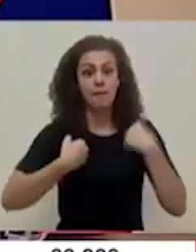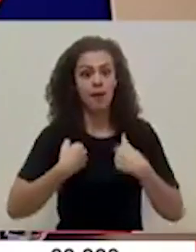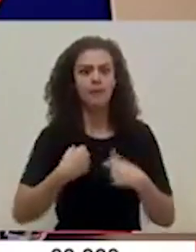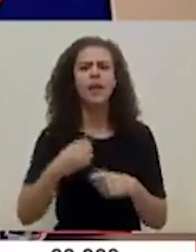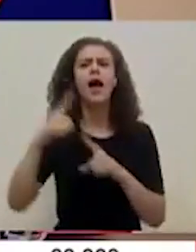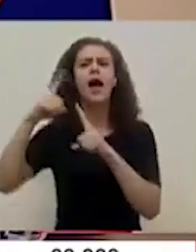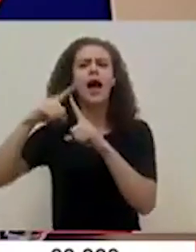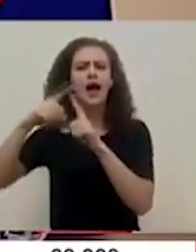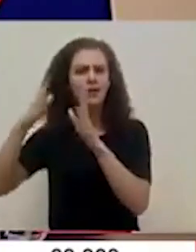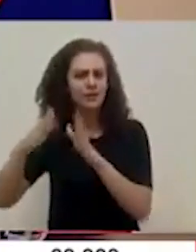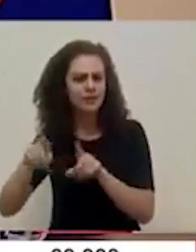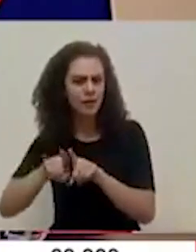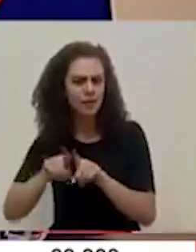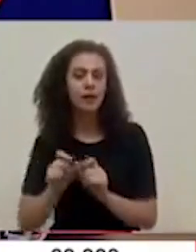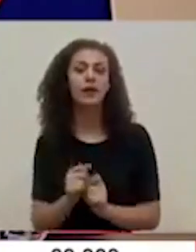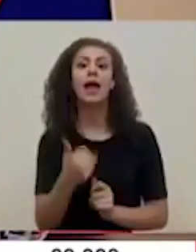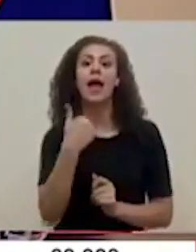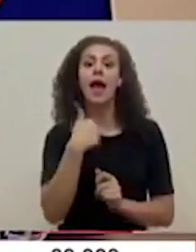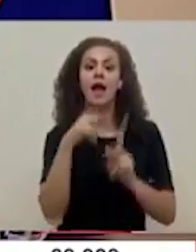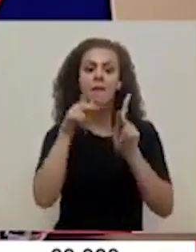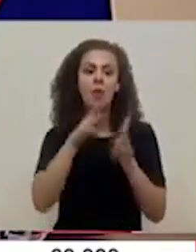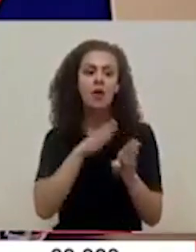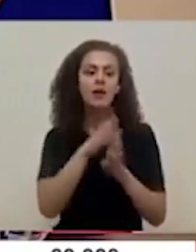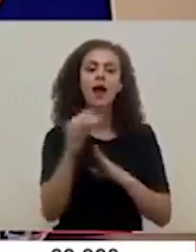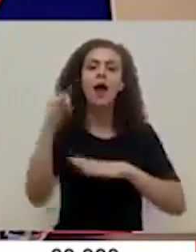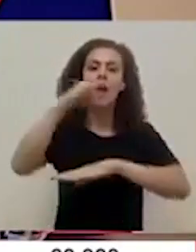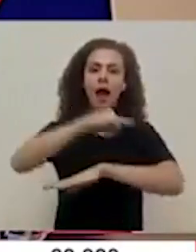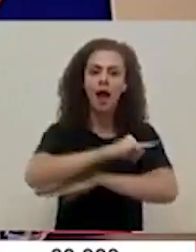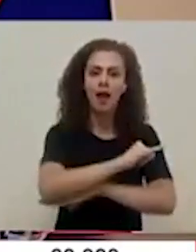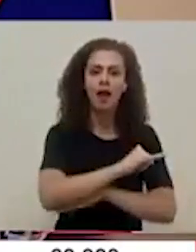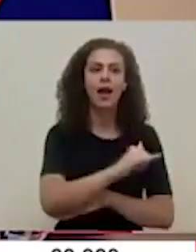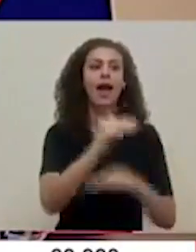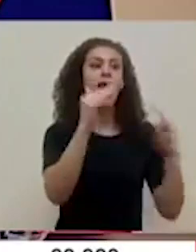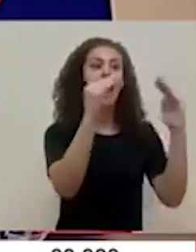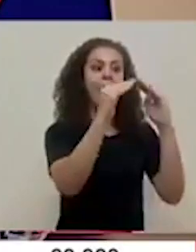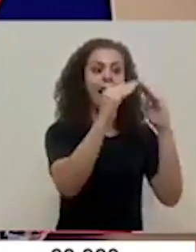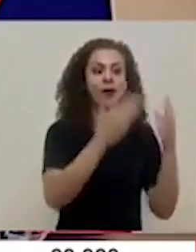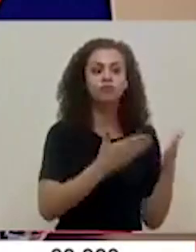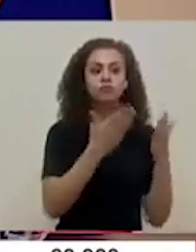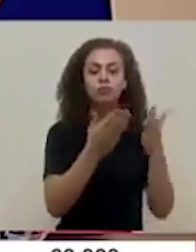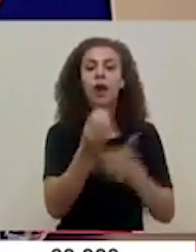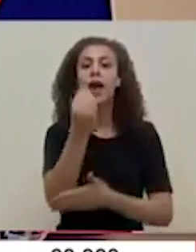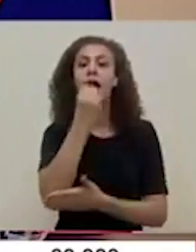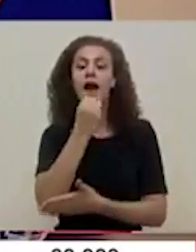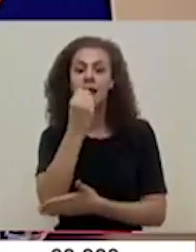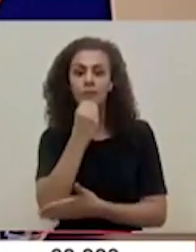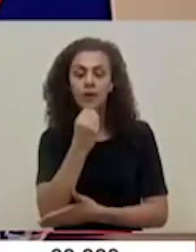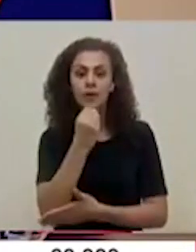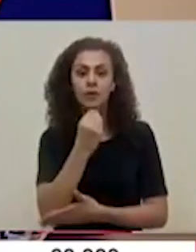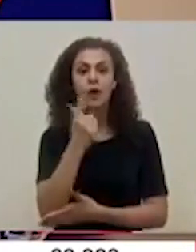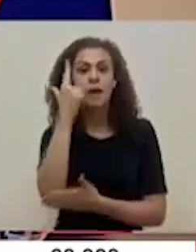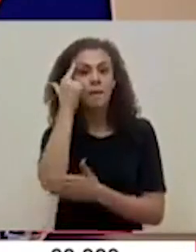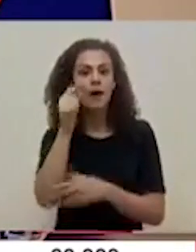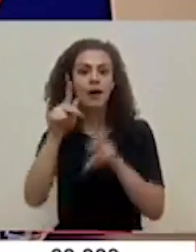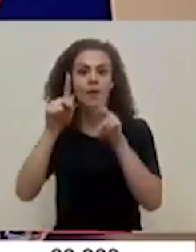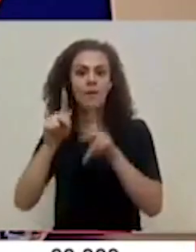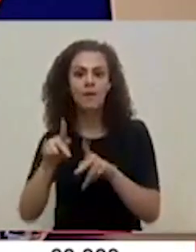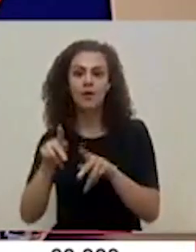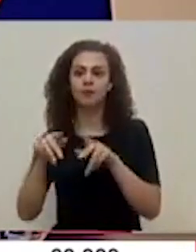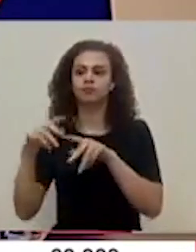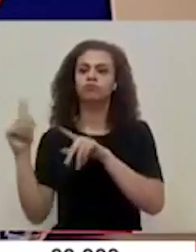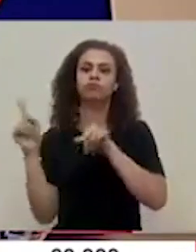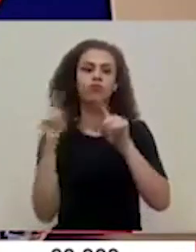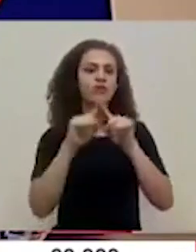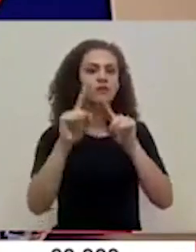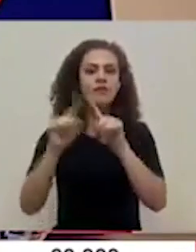taxistas, hay personal de líneas aéreas, hay casas proveedoras de alimento para pasajeros que vienen en las